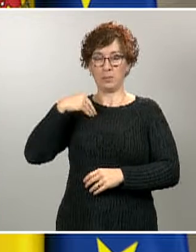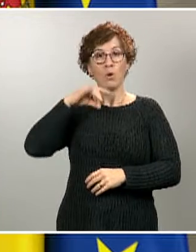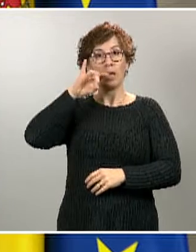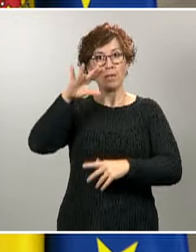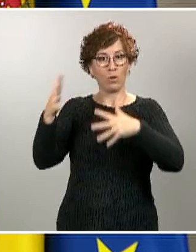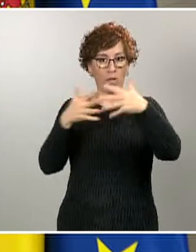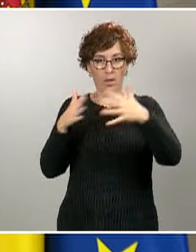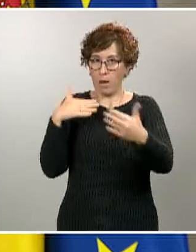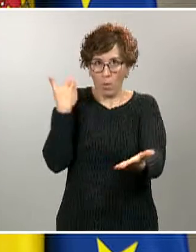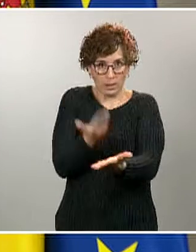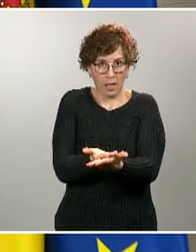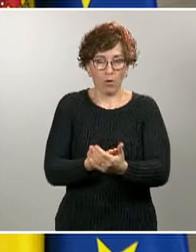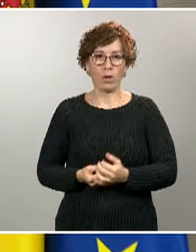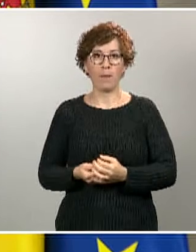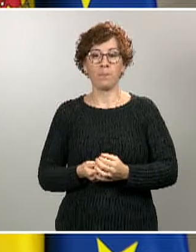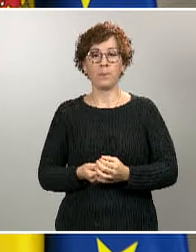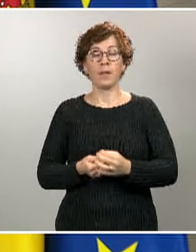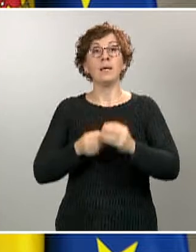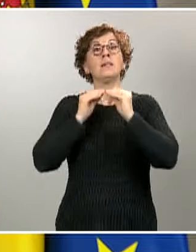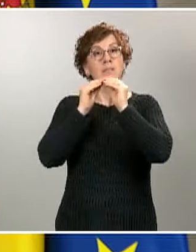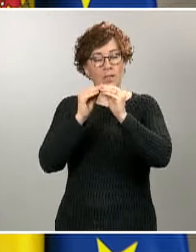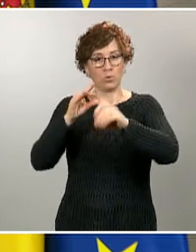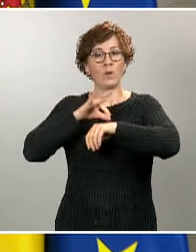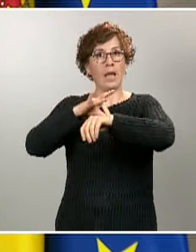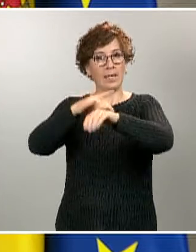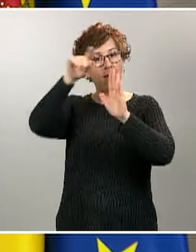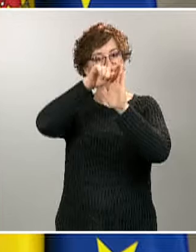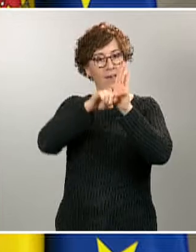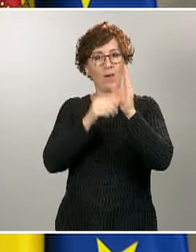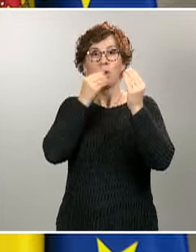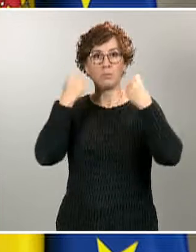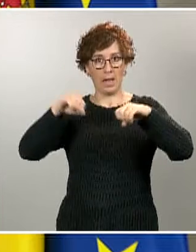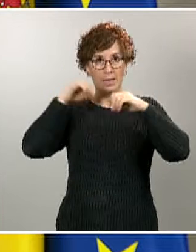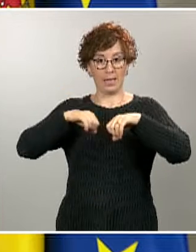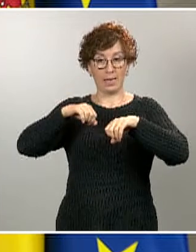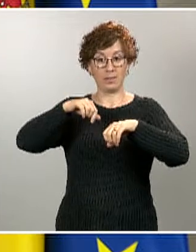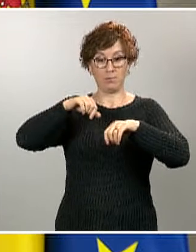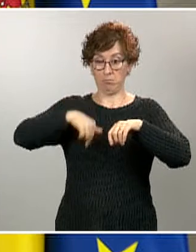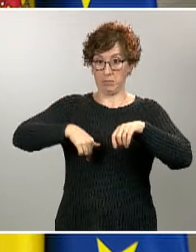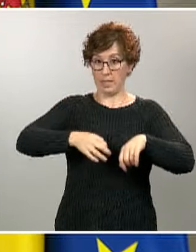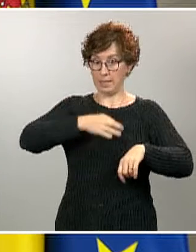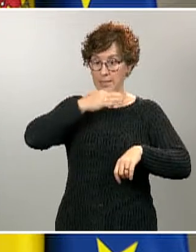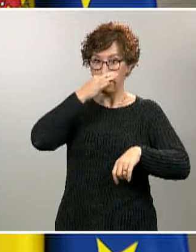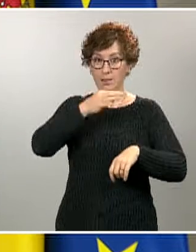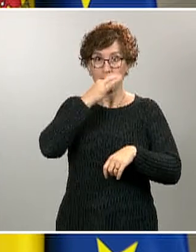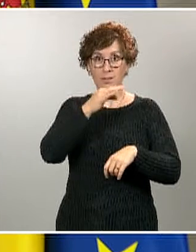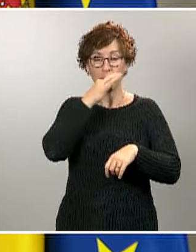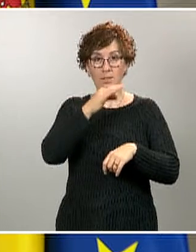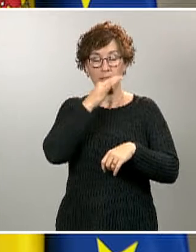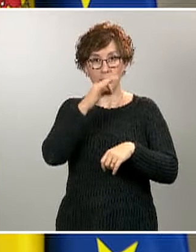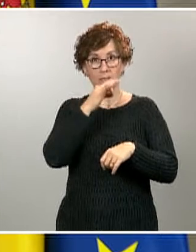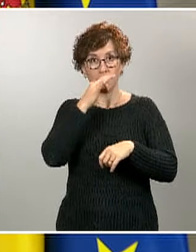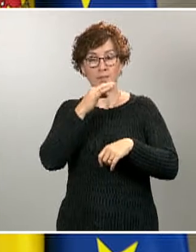elaborado una guía de buenas prácticas que vamos a dar a conocer a lo largo de esta tarde y que difundiremos